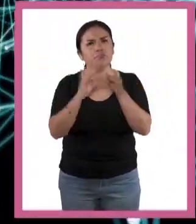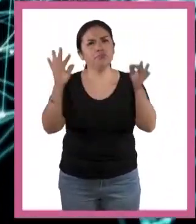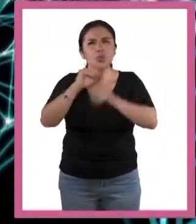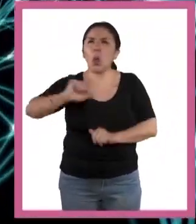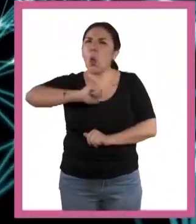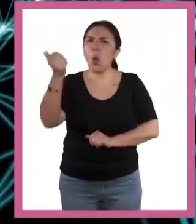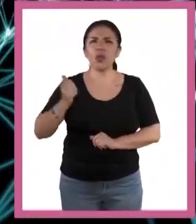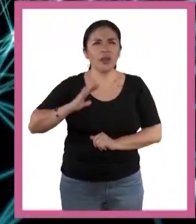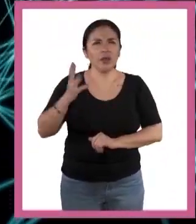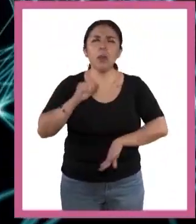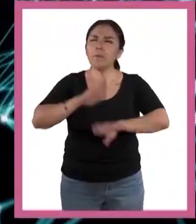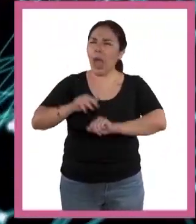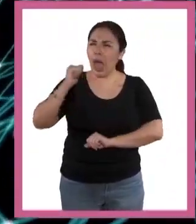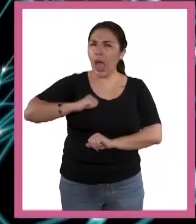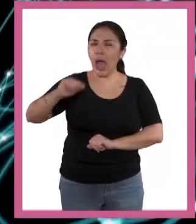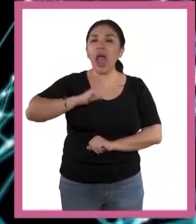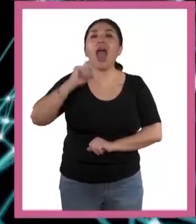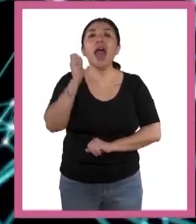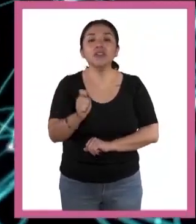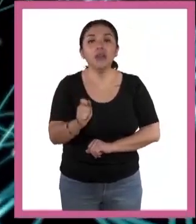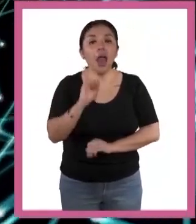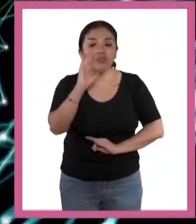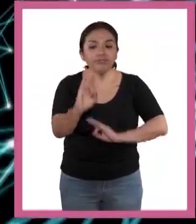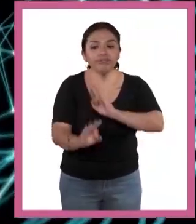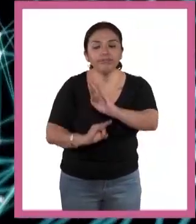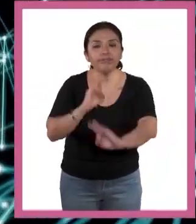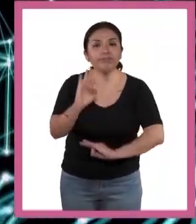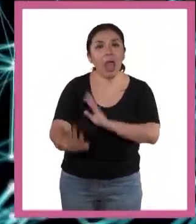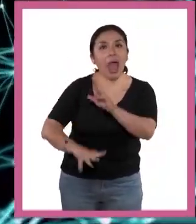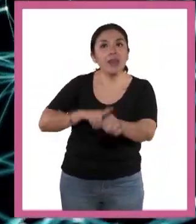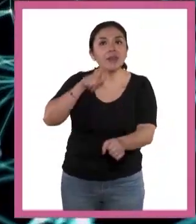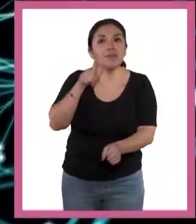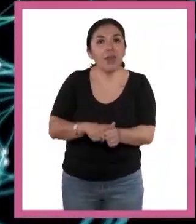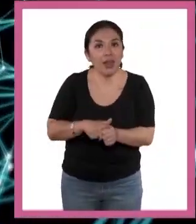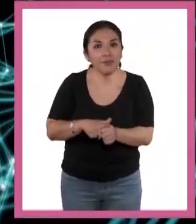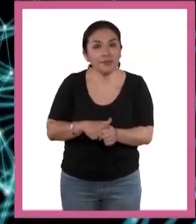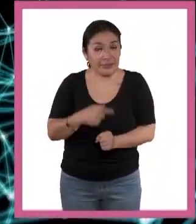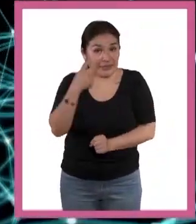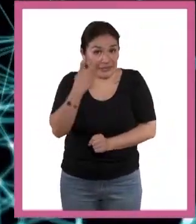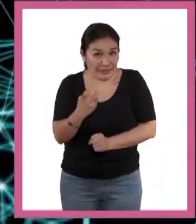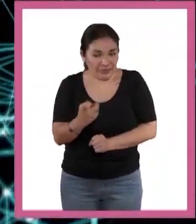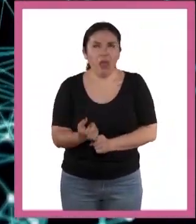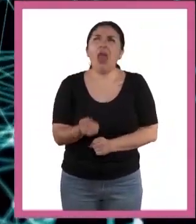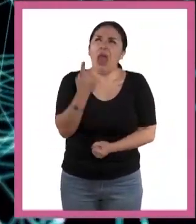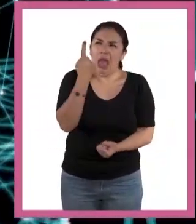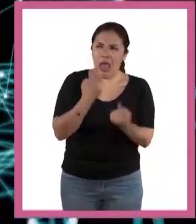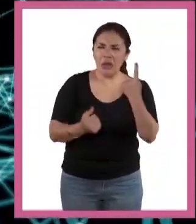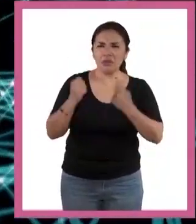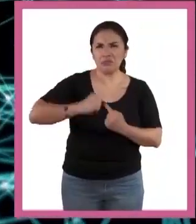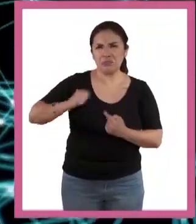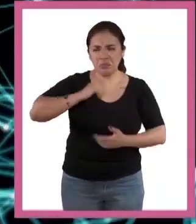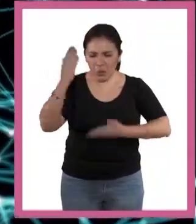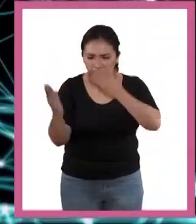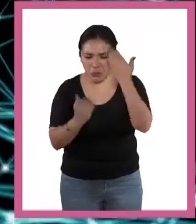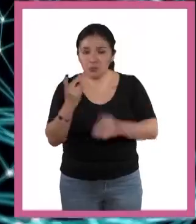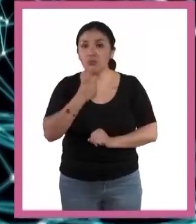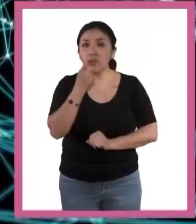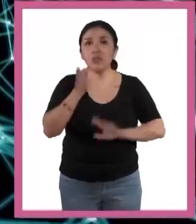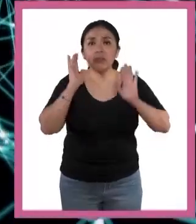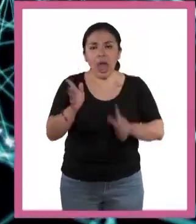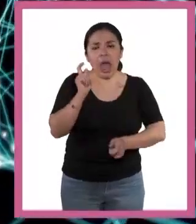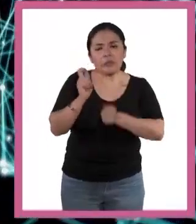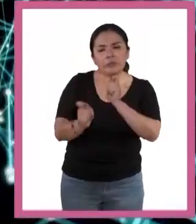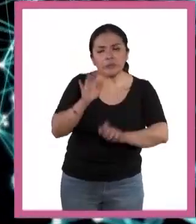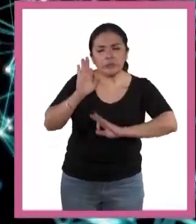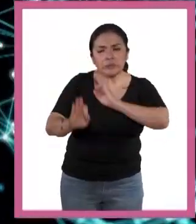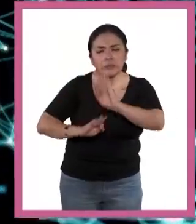otra tecnología primitiva, la domesticación de animales. Algunos estudios indican que hemos domesticado a